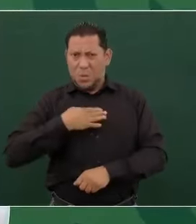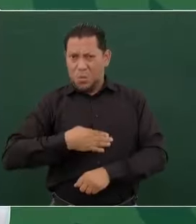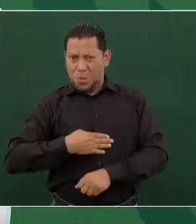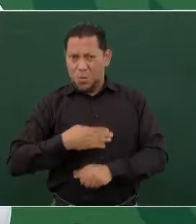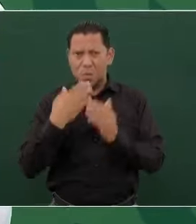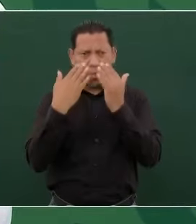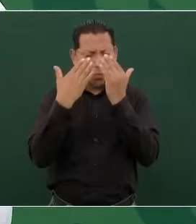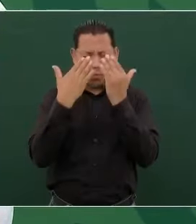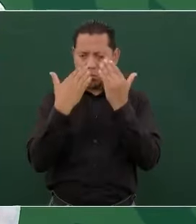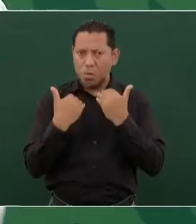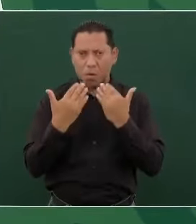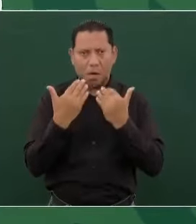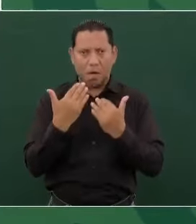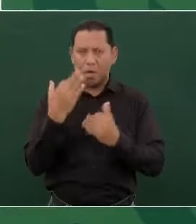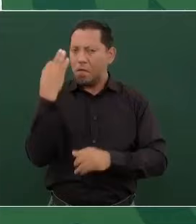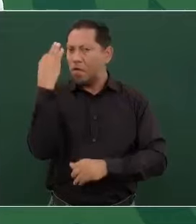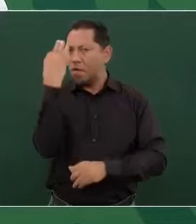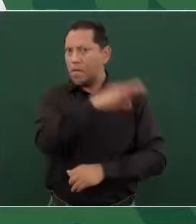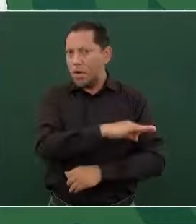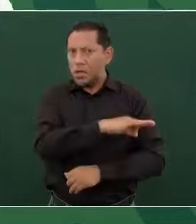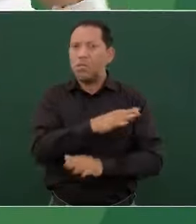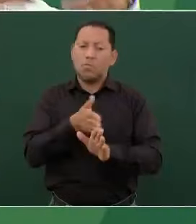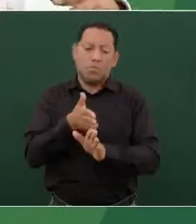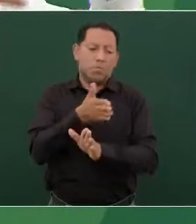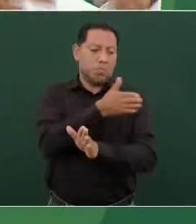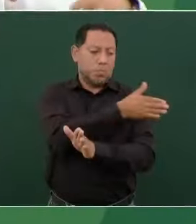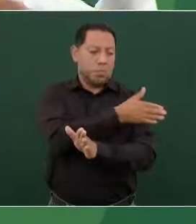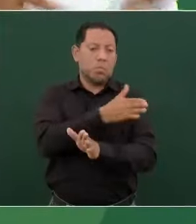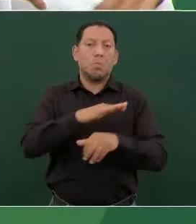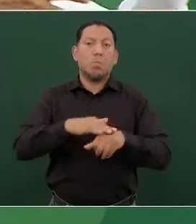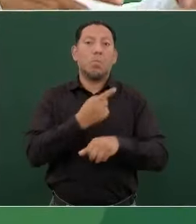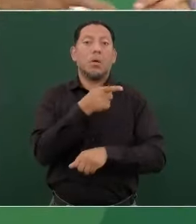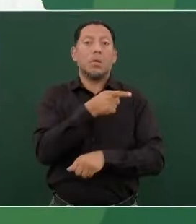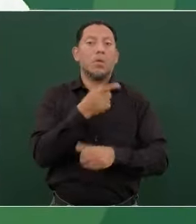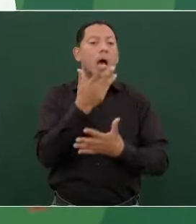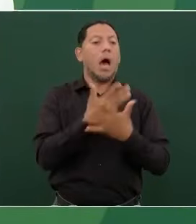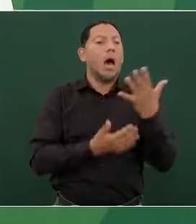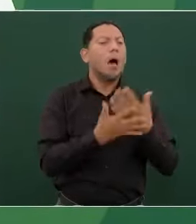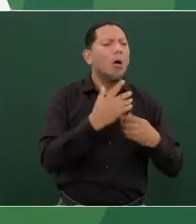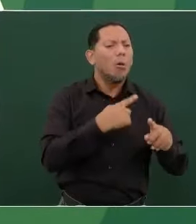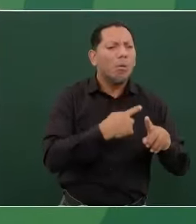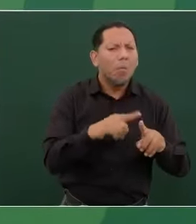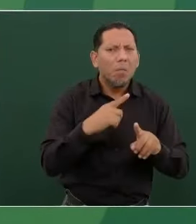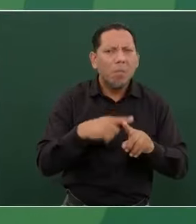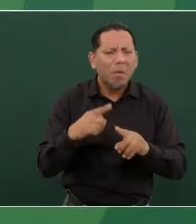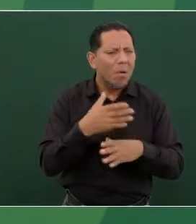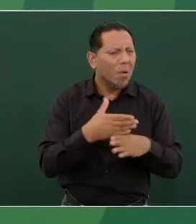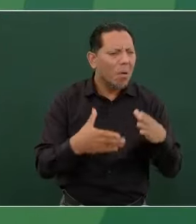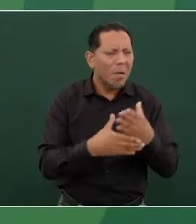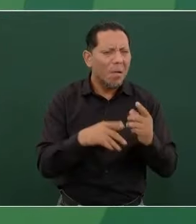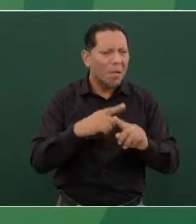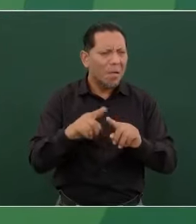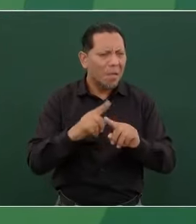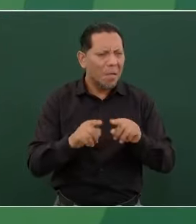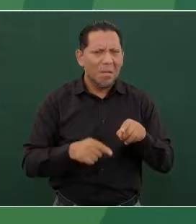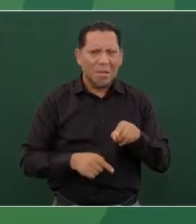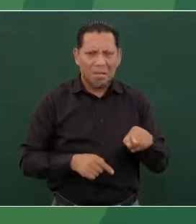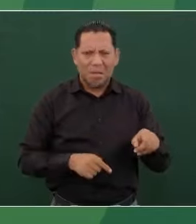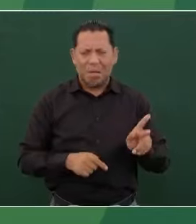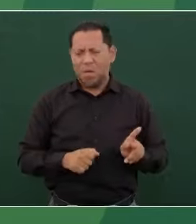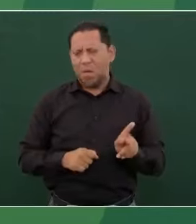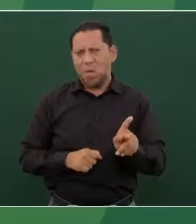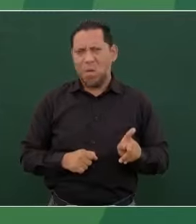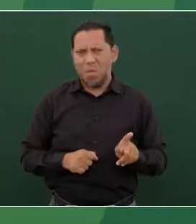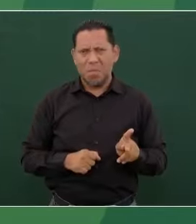porque también hacían toda la faramalla de que